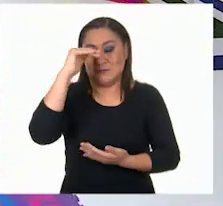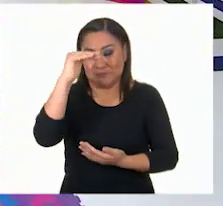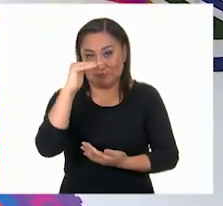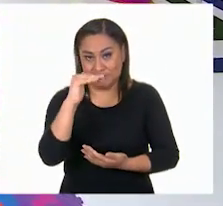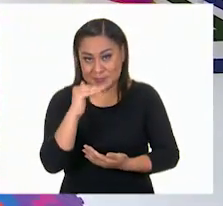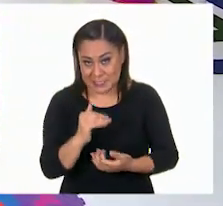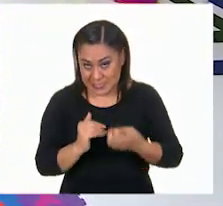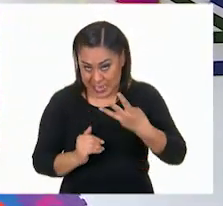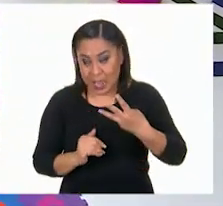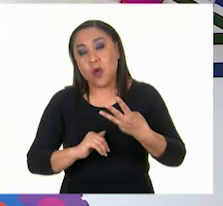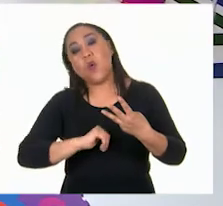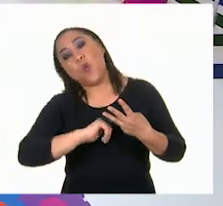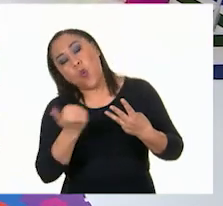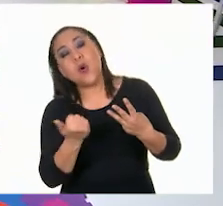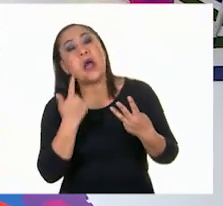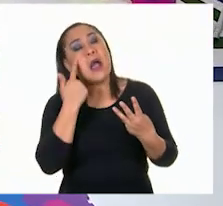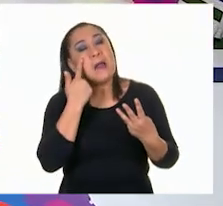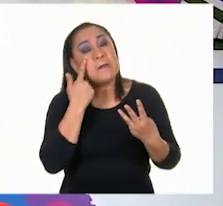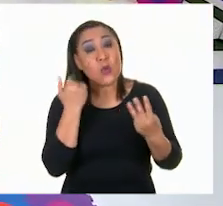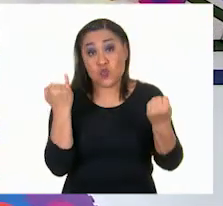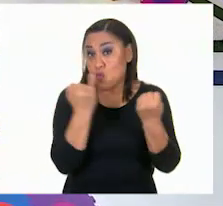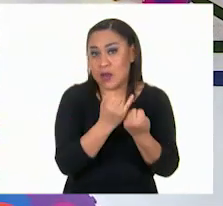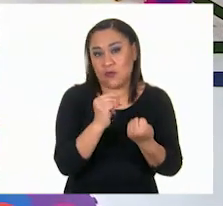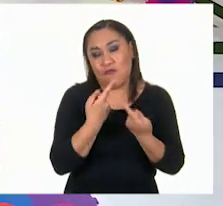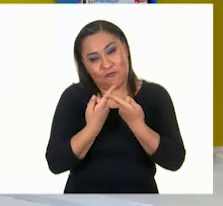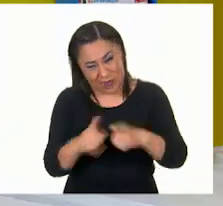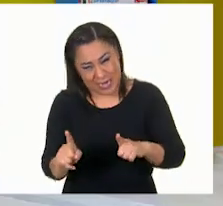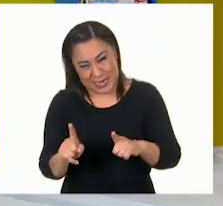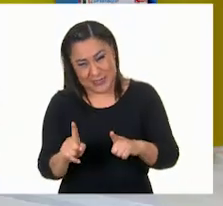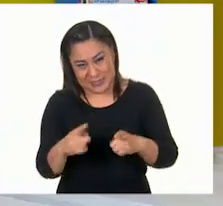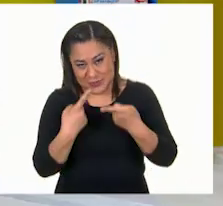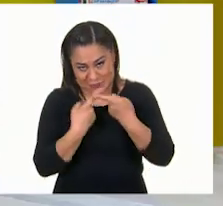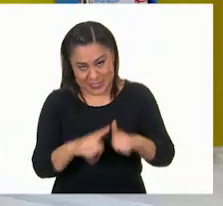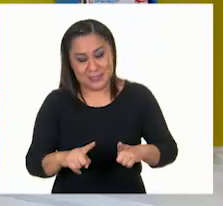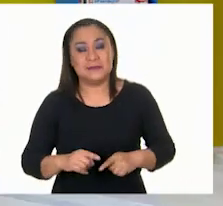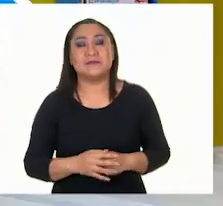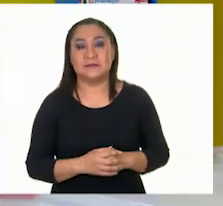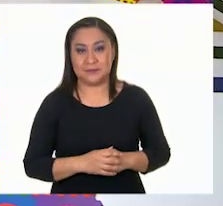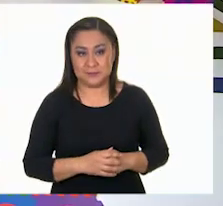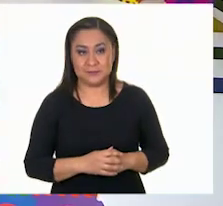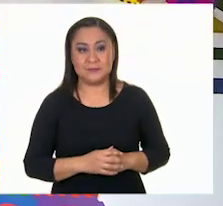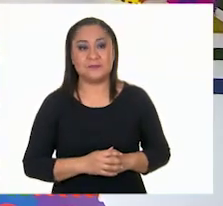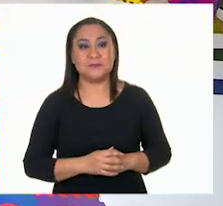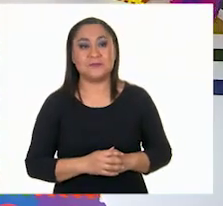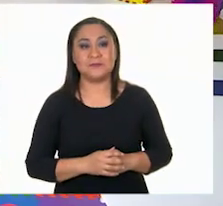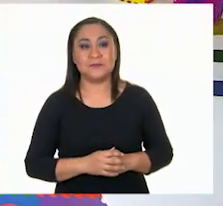por la siguiente, que sea diferente de las que ya nos hayan salido. Y un...